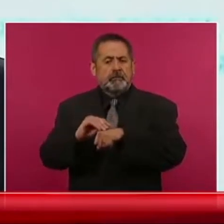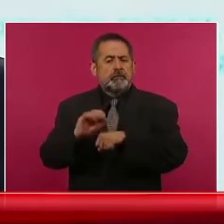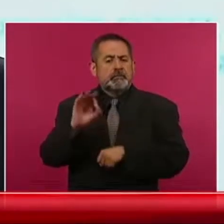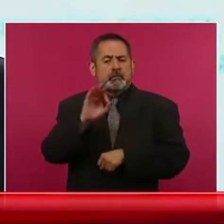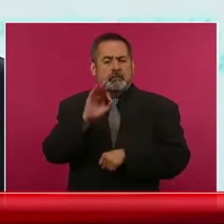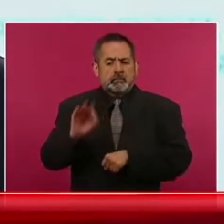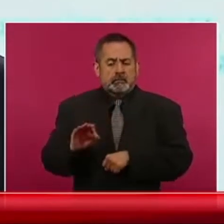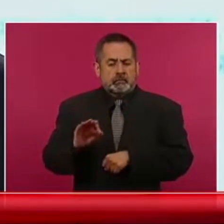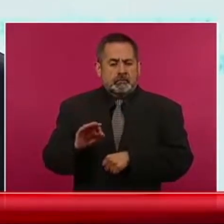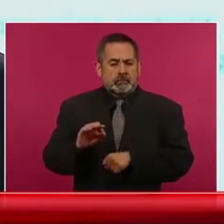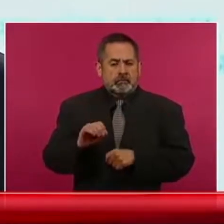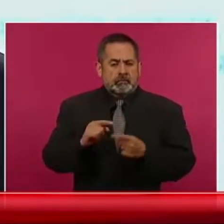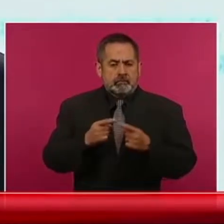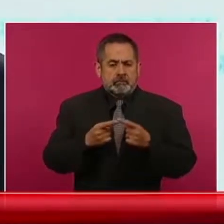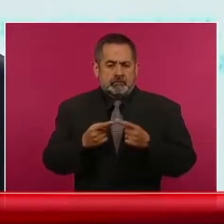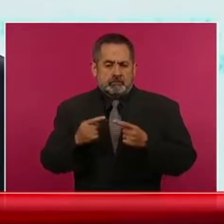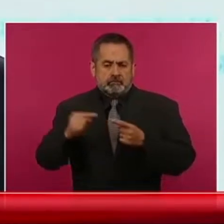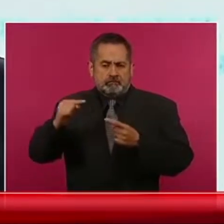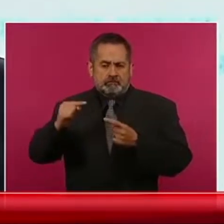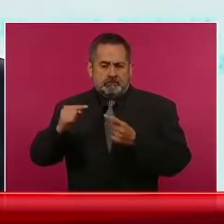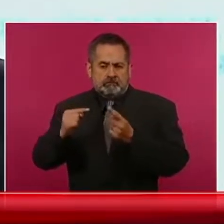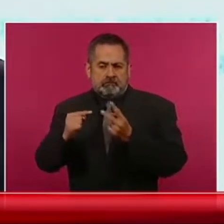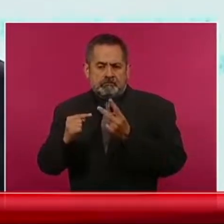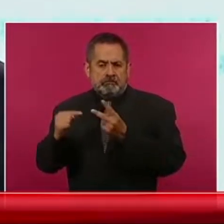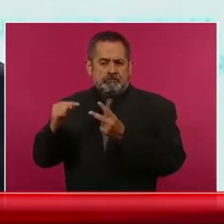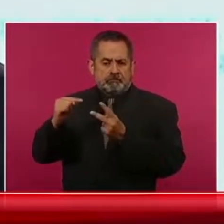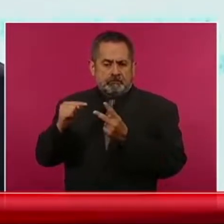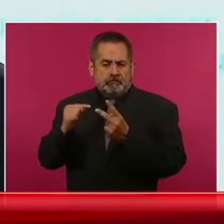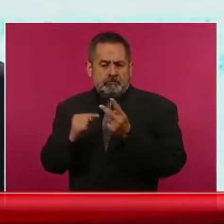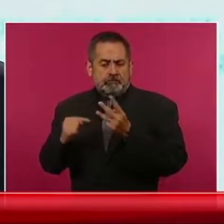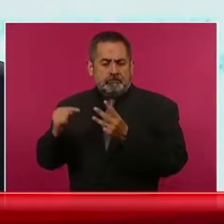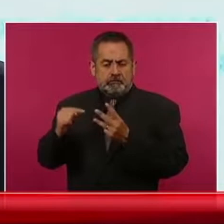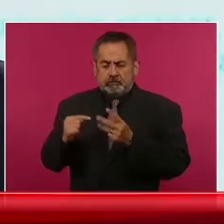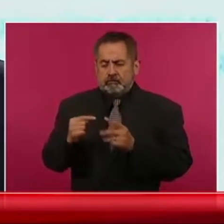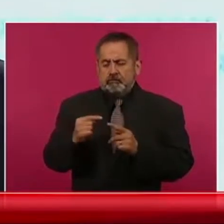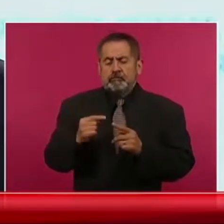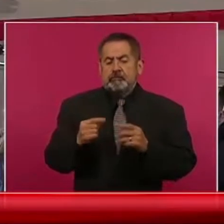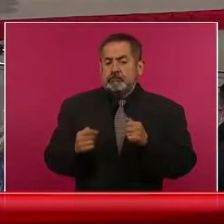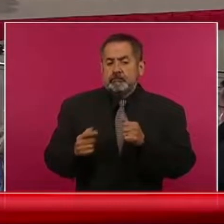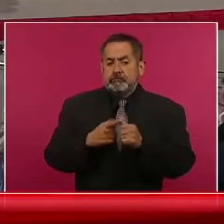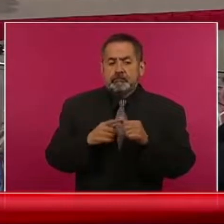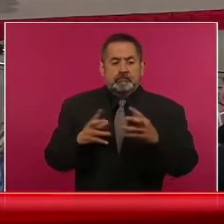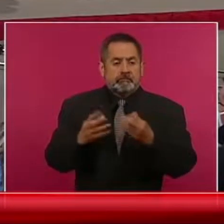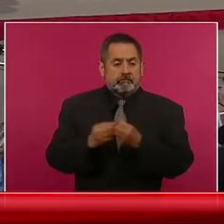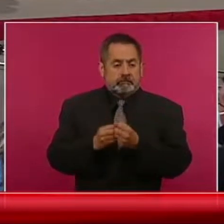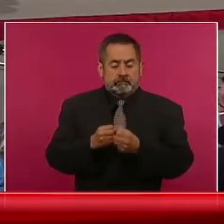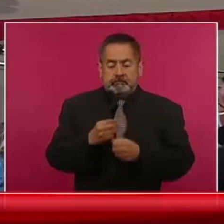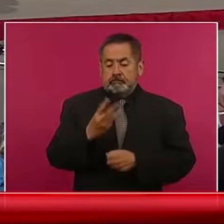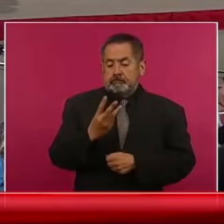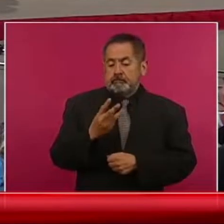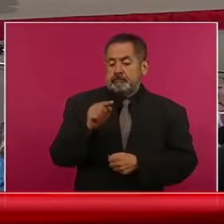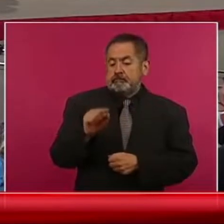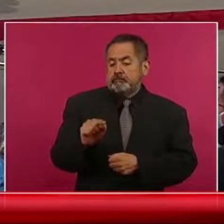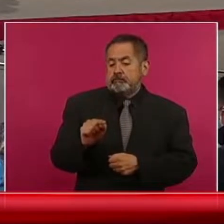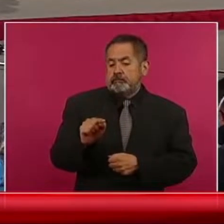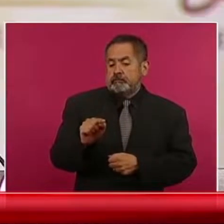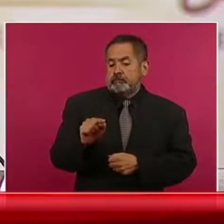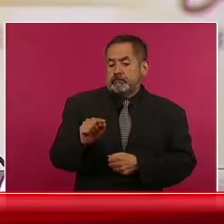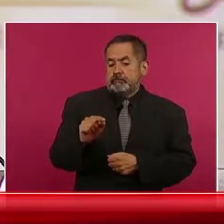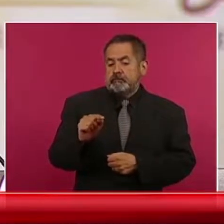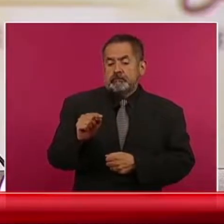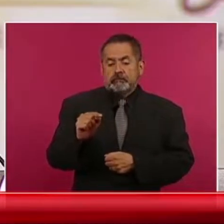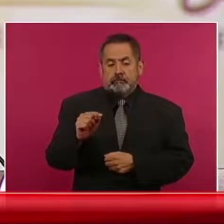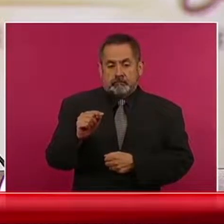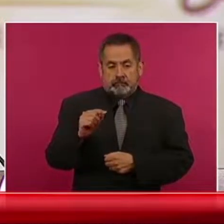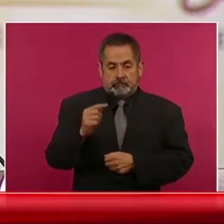escalonado, por encima de ese 3.5% y 1.8% hay un incremento de 3, 2